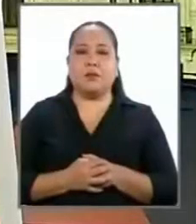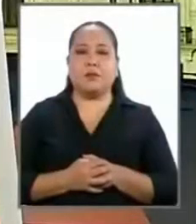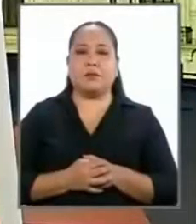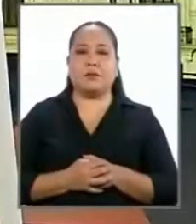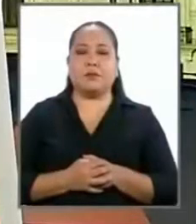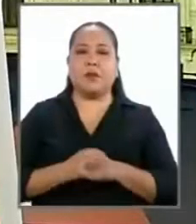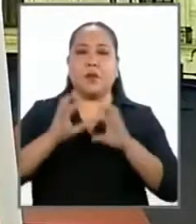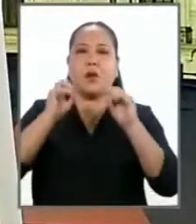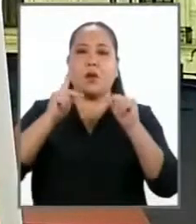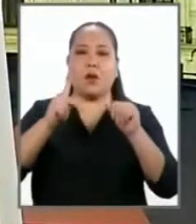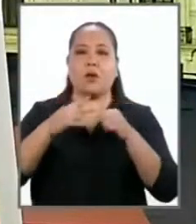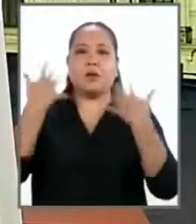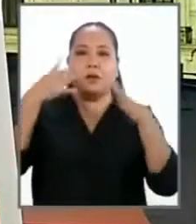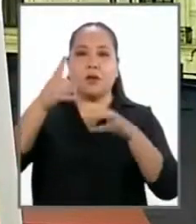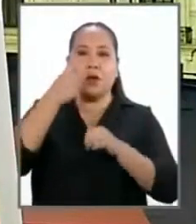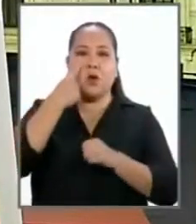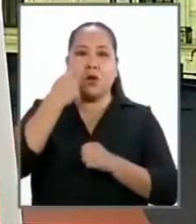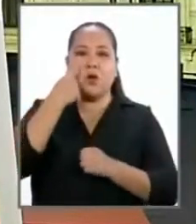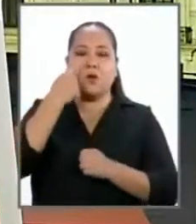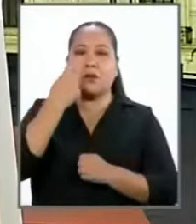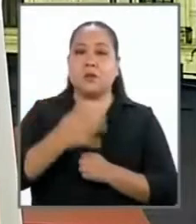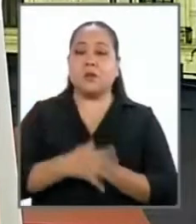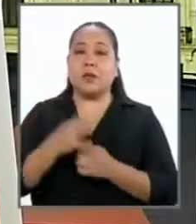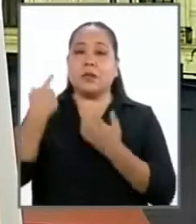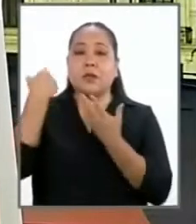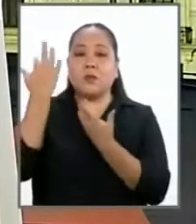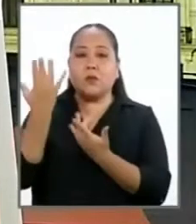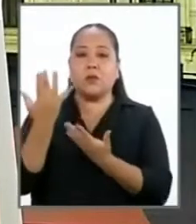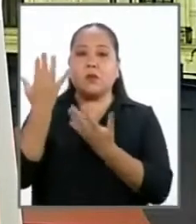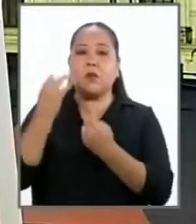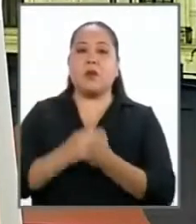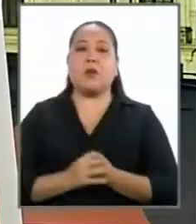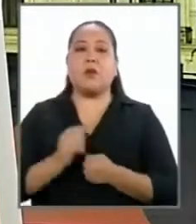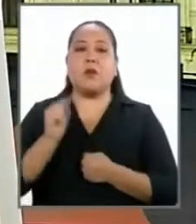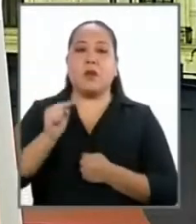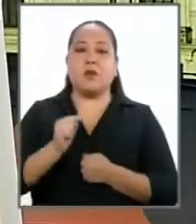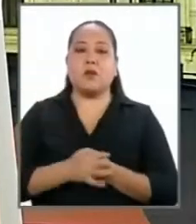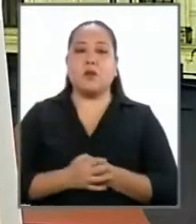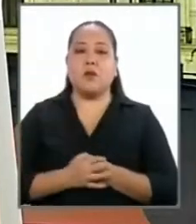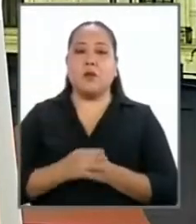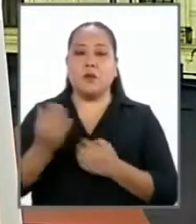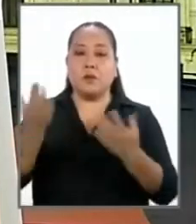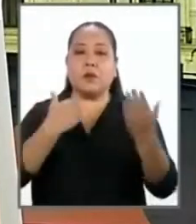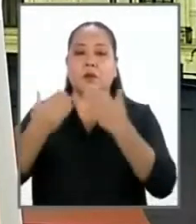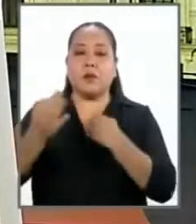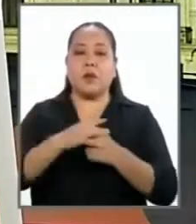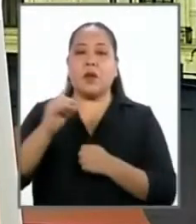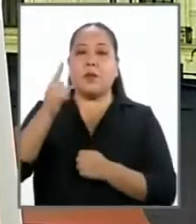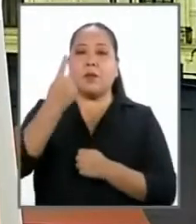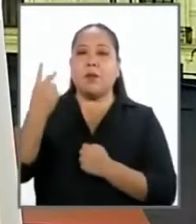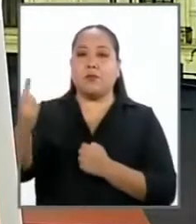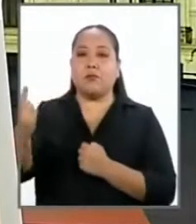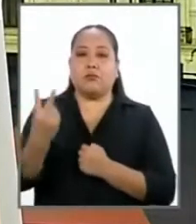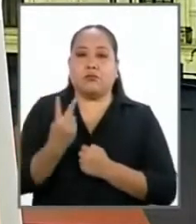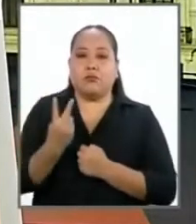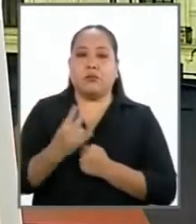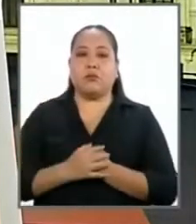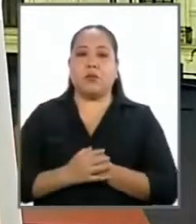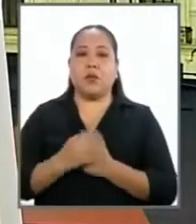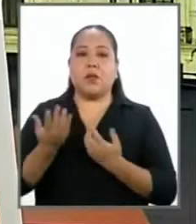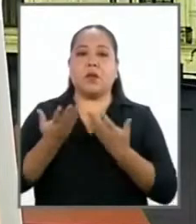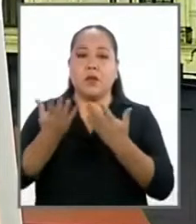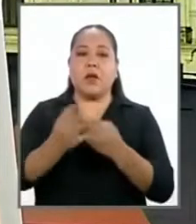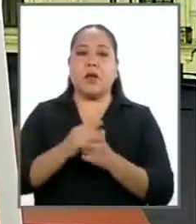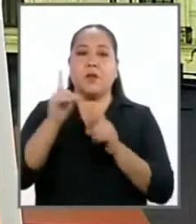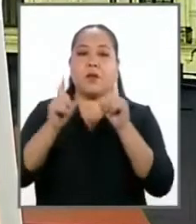Muy bien, ya lo conocemos y sin duda lo hemos estado esperando y para ello vamos a convocar a la primera dupla que va a recibir